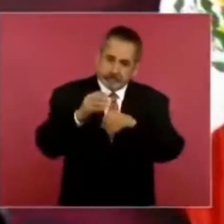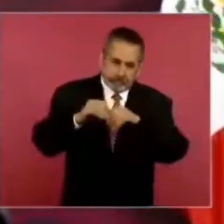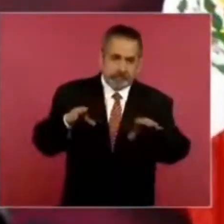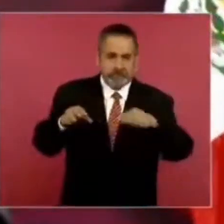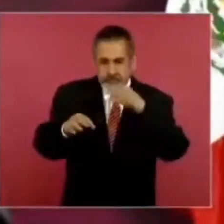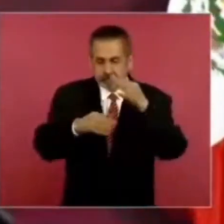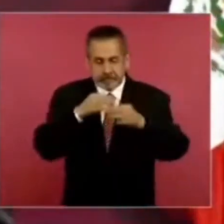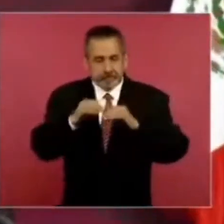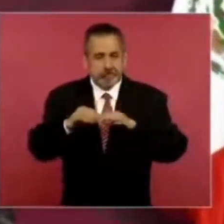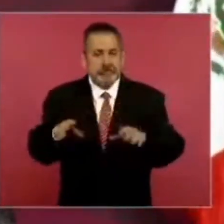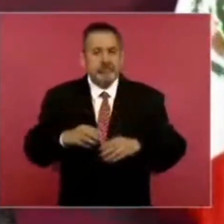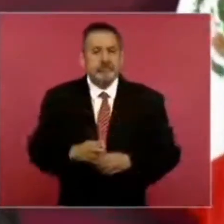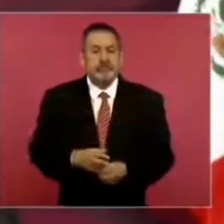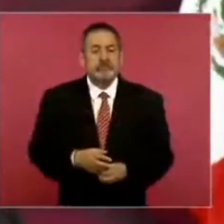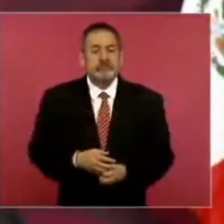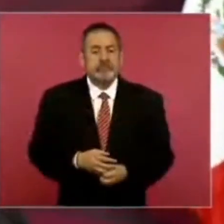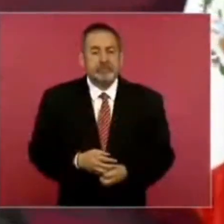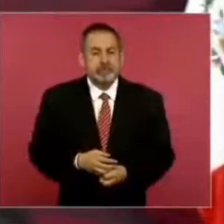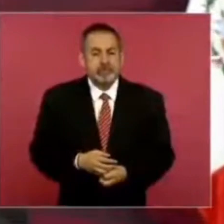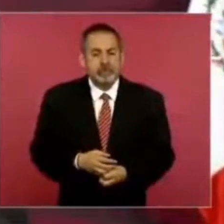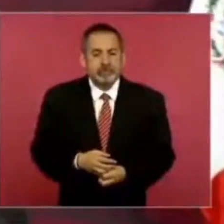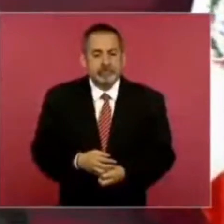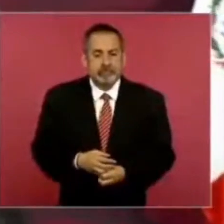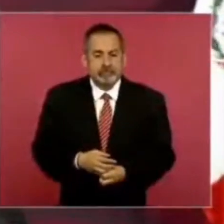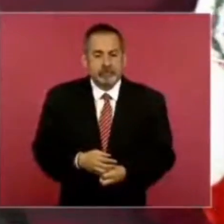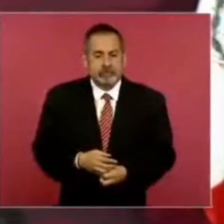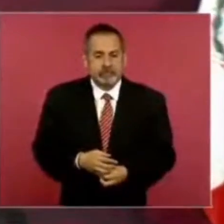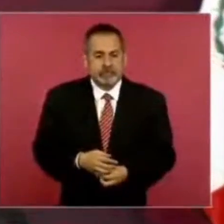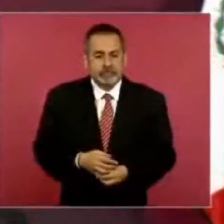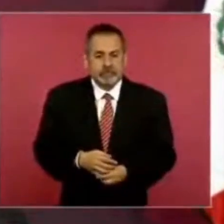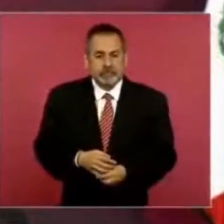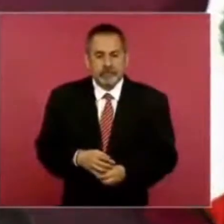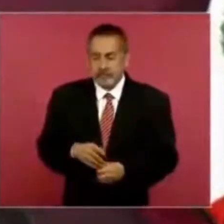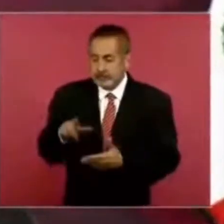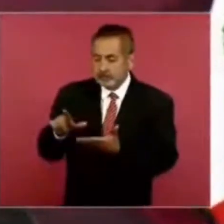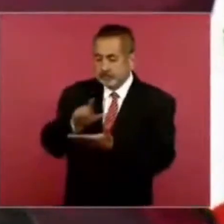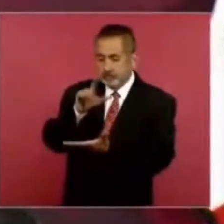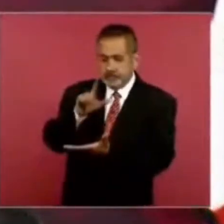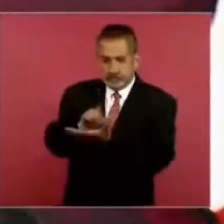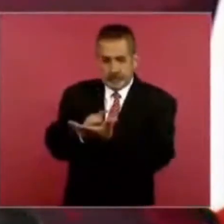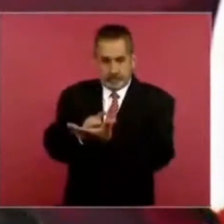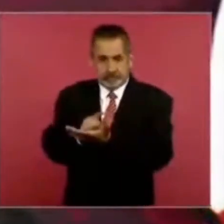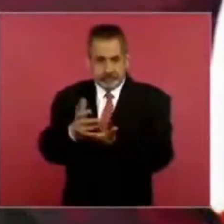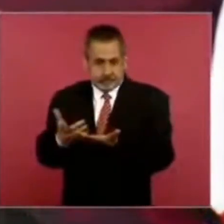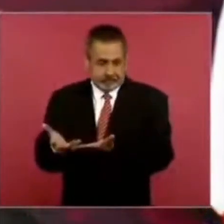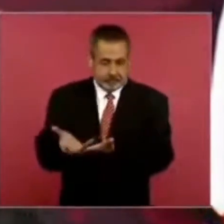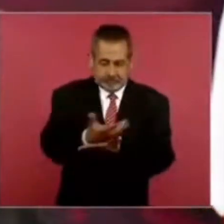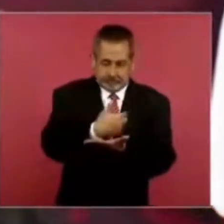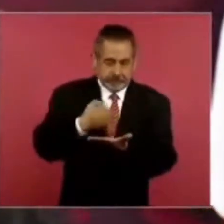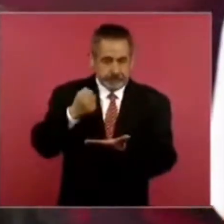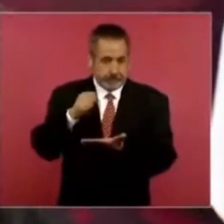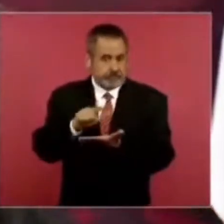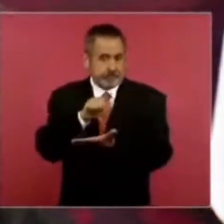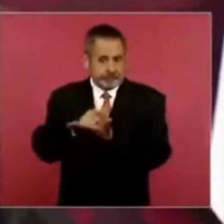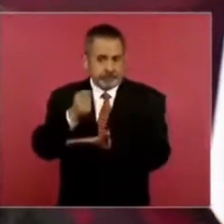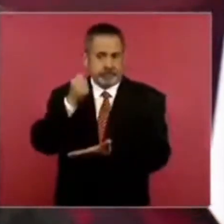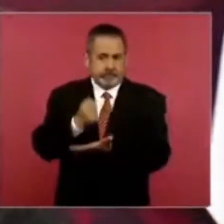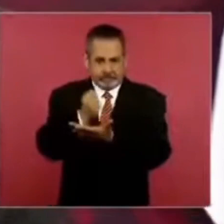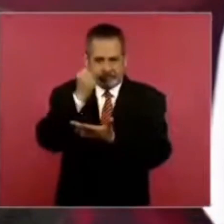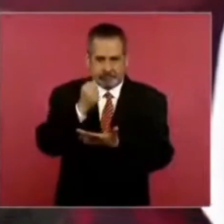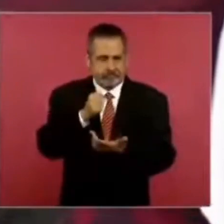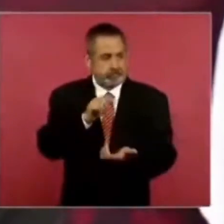de que se aprueba la ley de ingresos, vamos a tener recursos